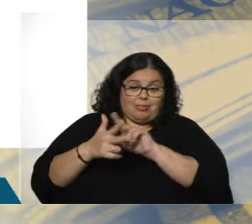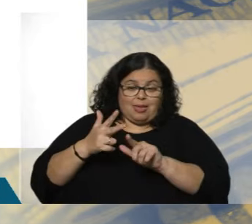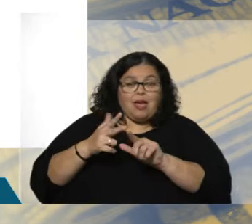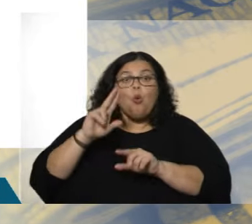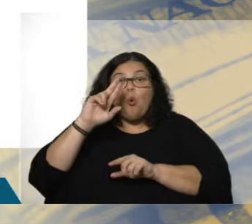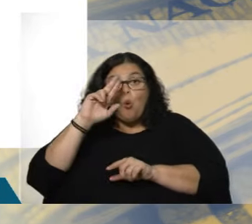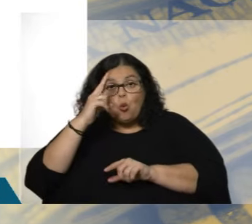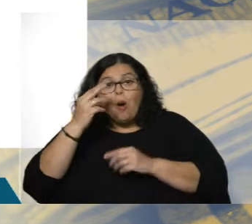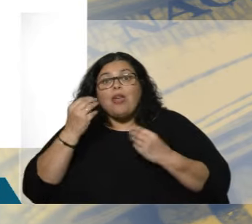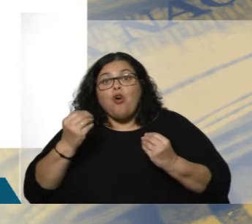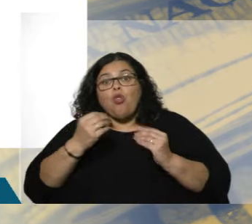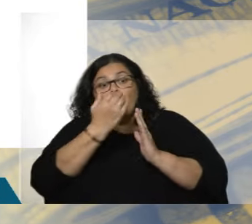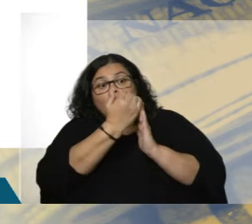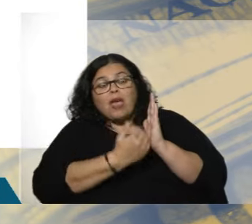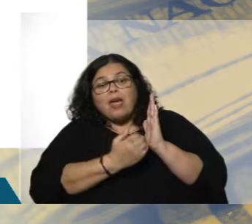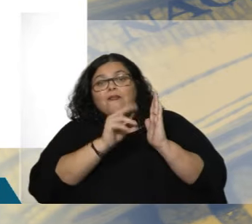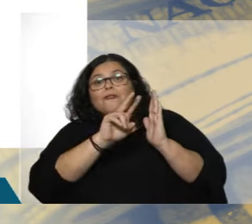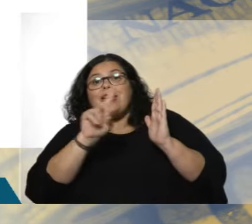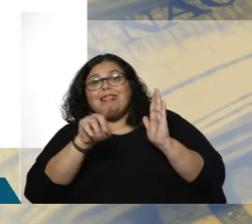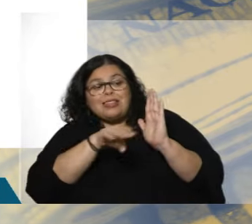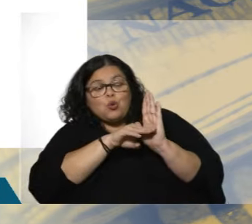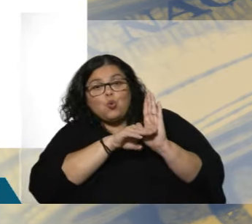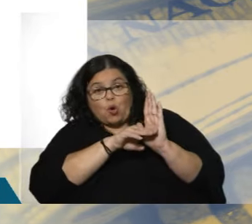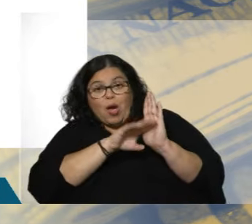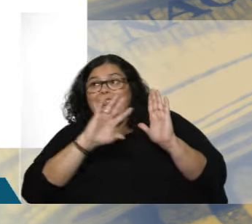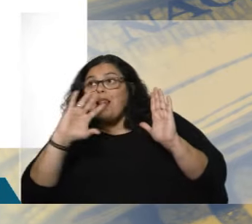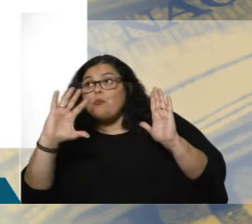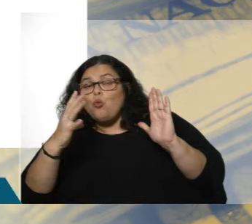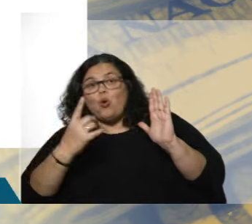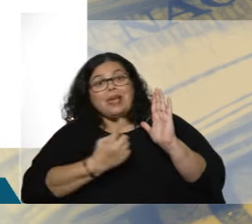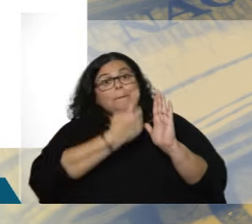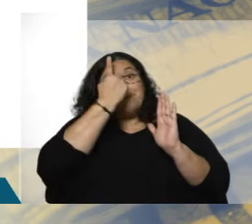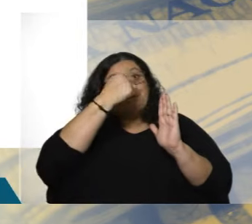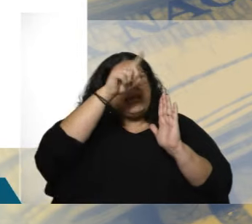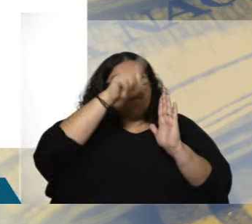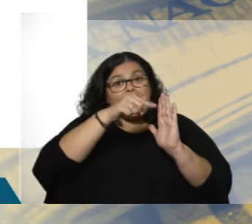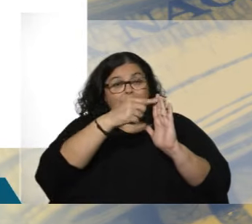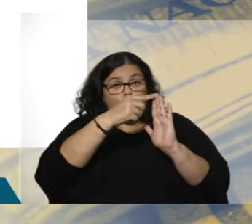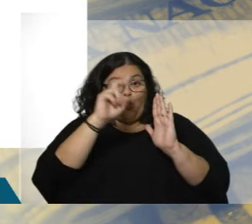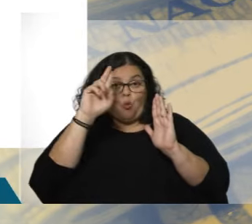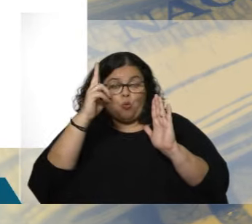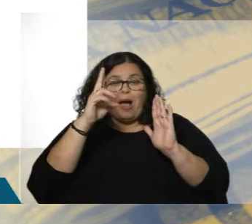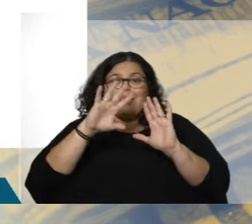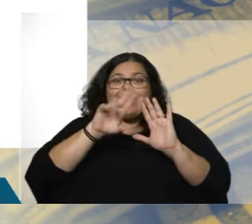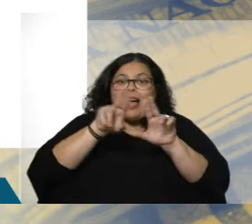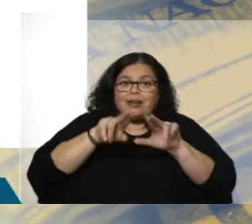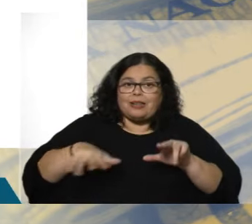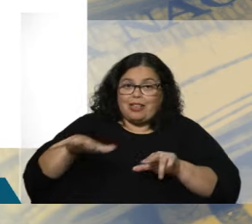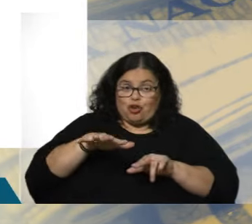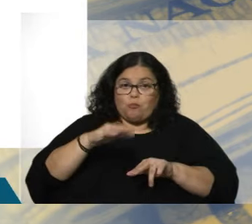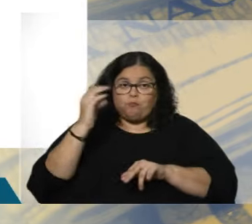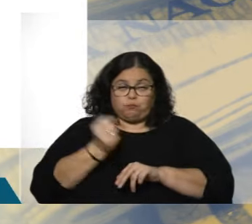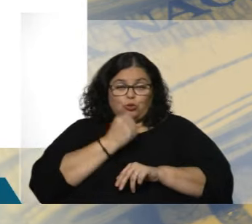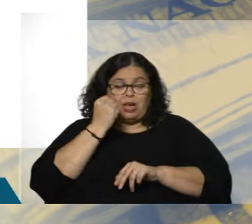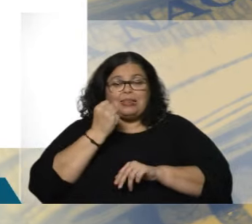el puesto vigésimo primero en el mundo y primero en la región. Y acá vemos una última placa donde